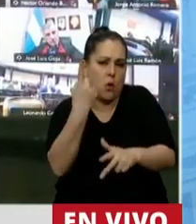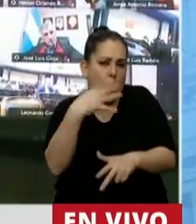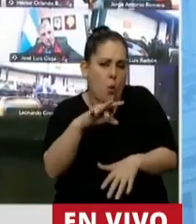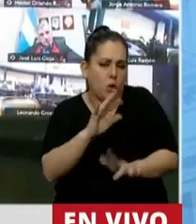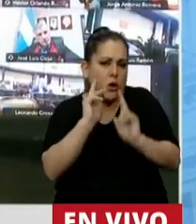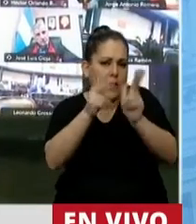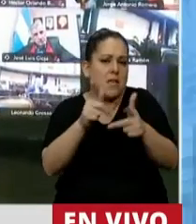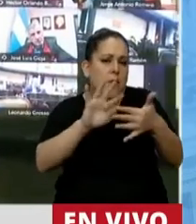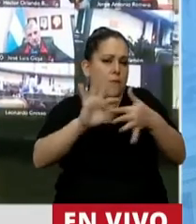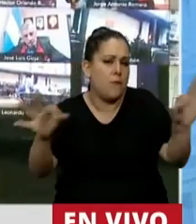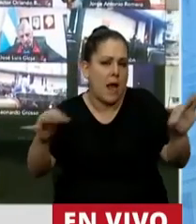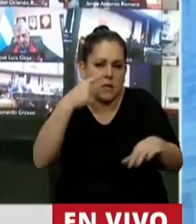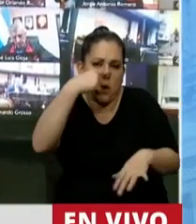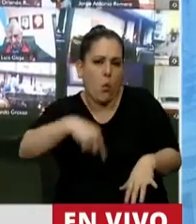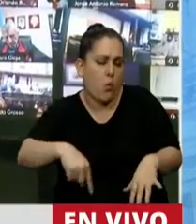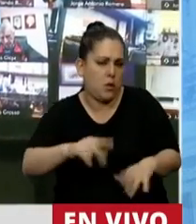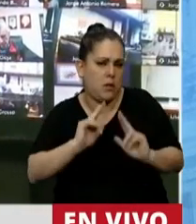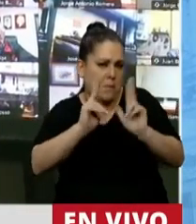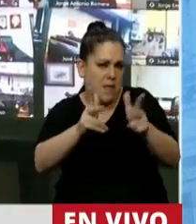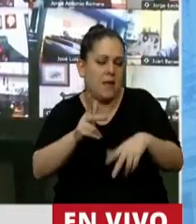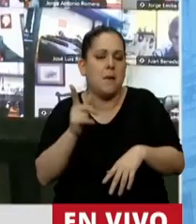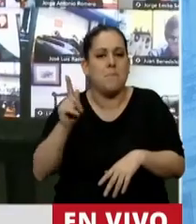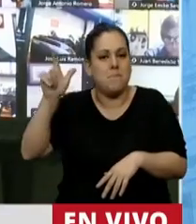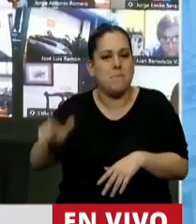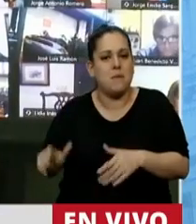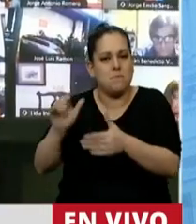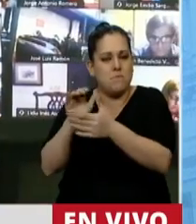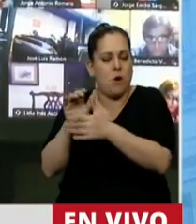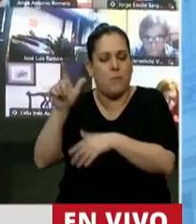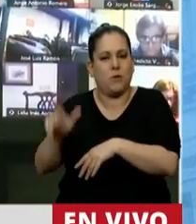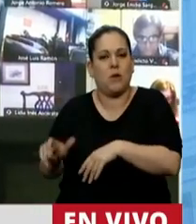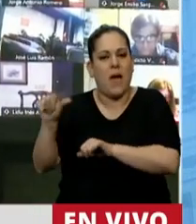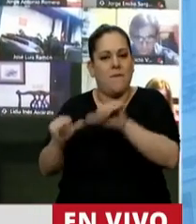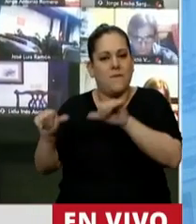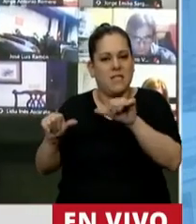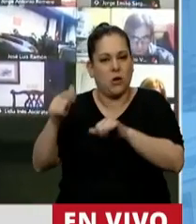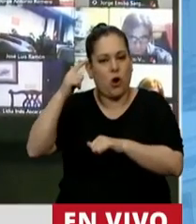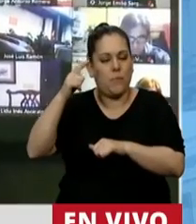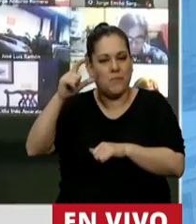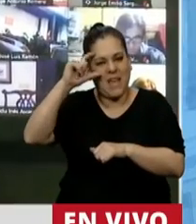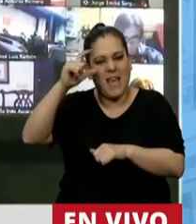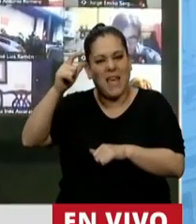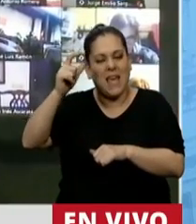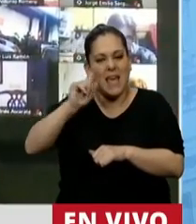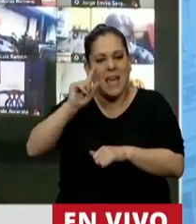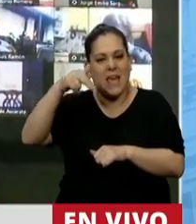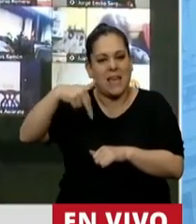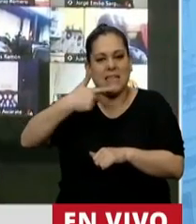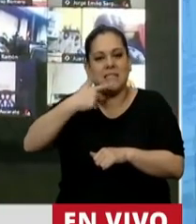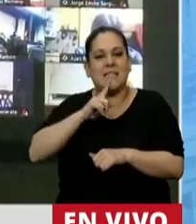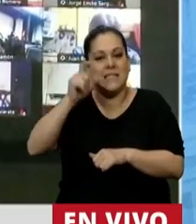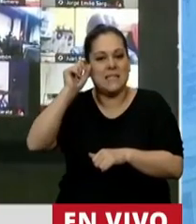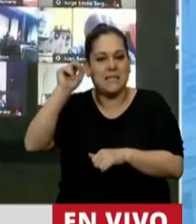concluir con una frase que le pertenece al físico Albert Einstein y creo que sintetiza lo que voy a decir hoy,